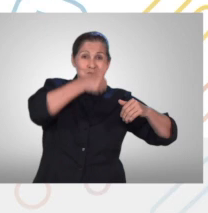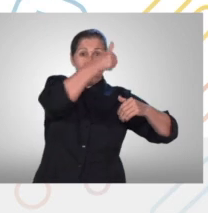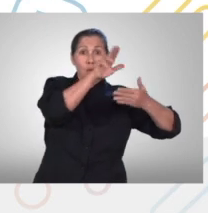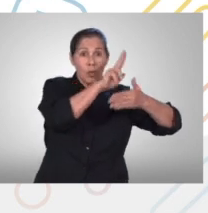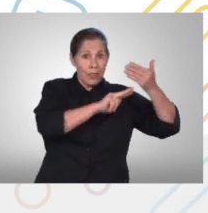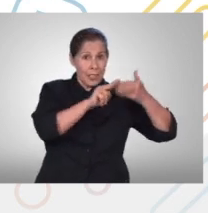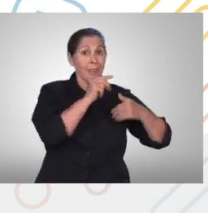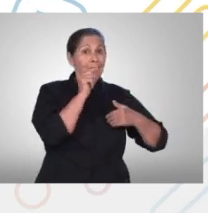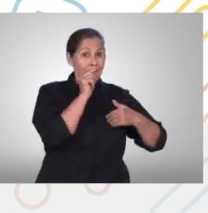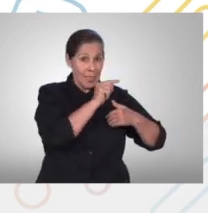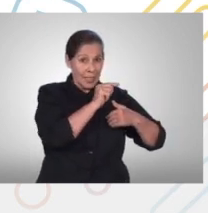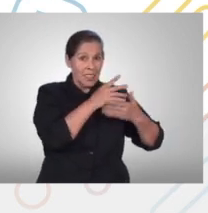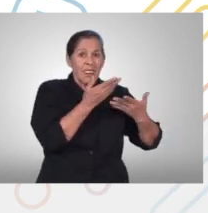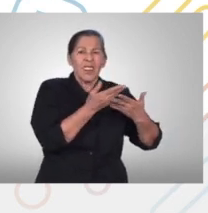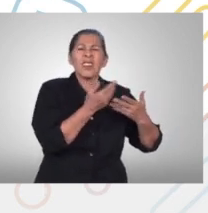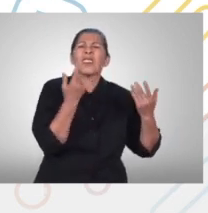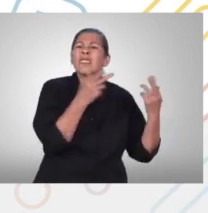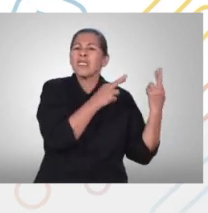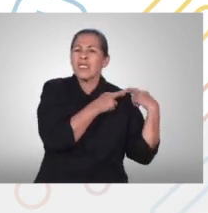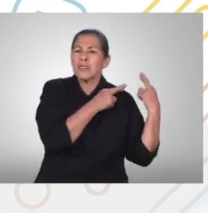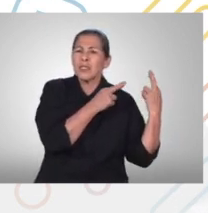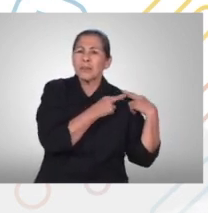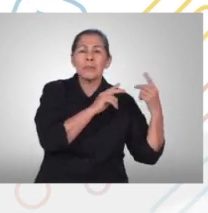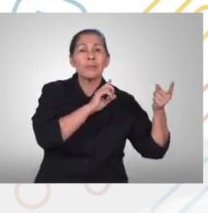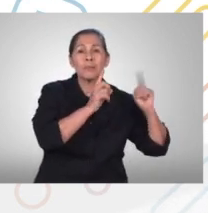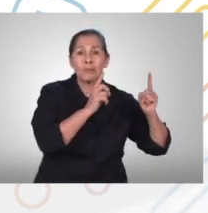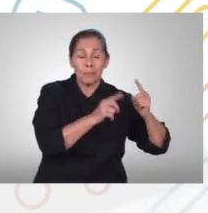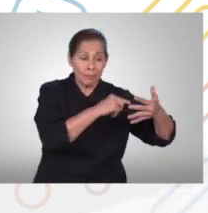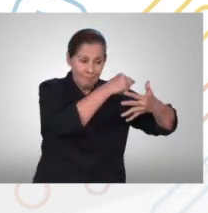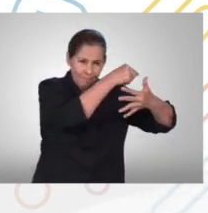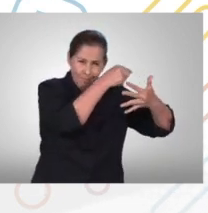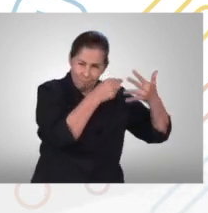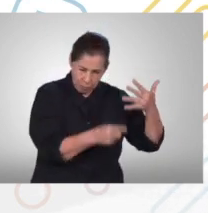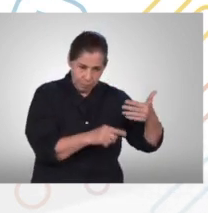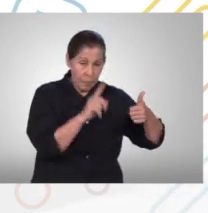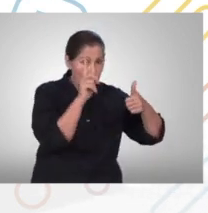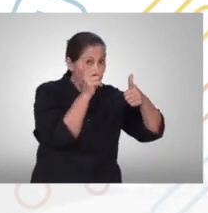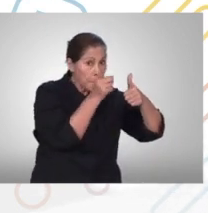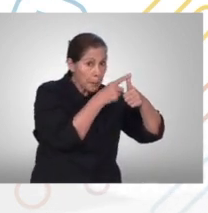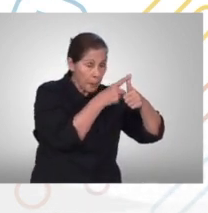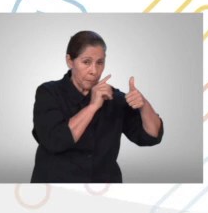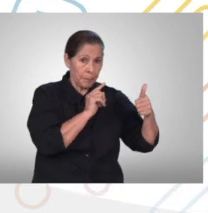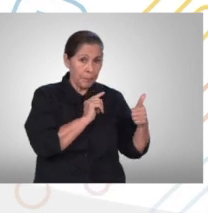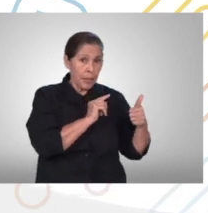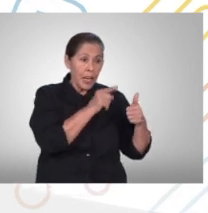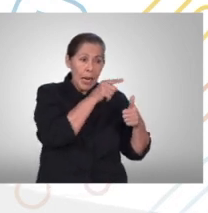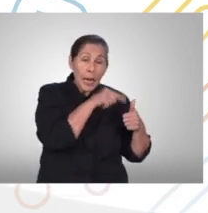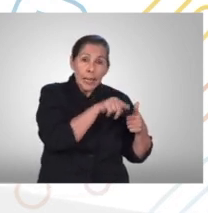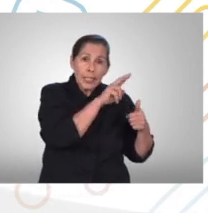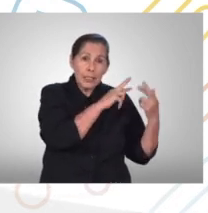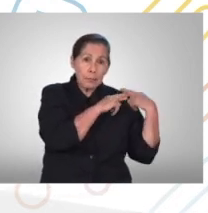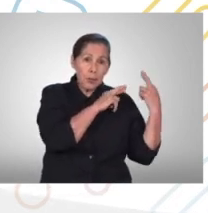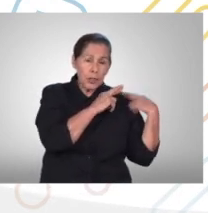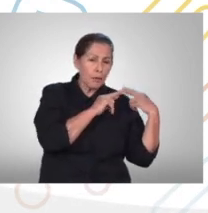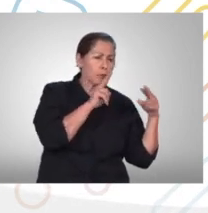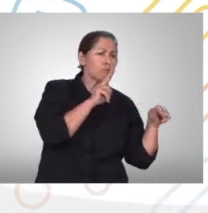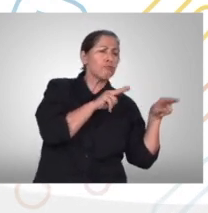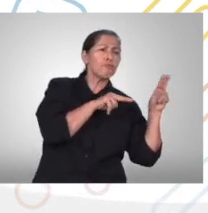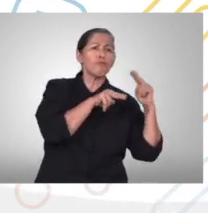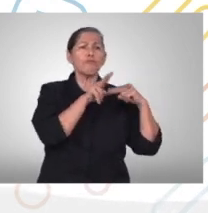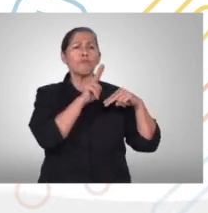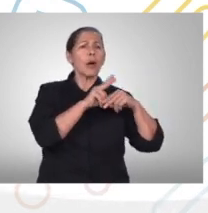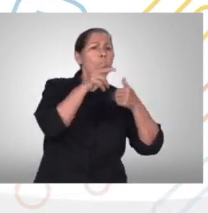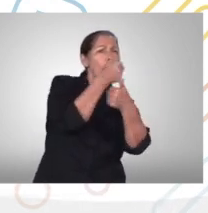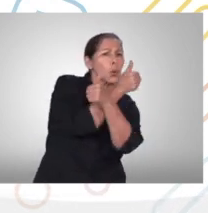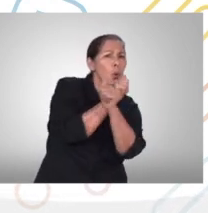universidad entre algunas de sus funciones más importantes podemos enunciar un velar por la transparencia de la autonomía